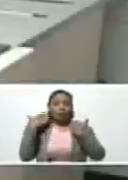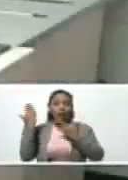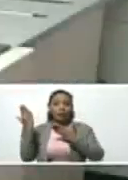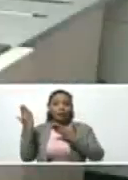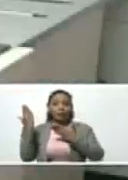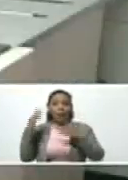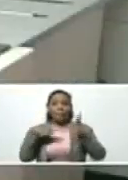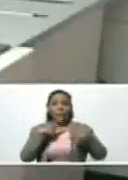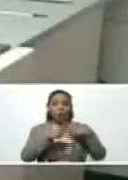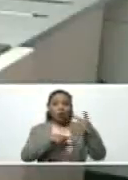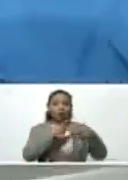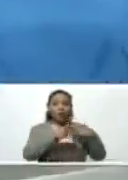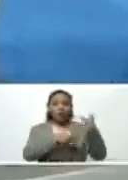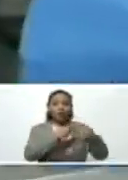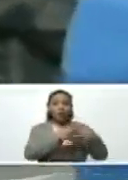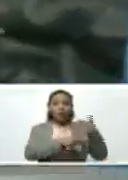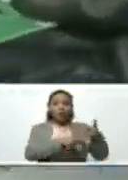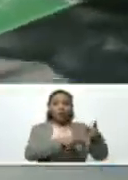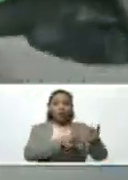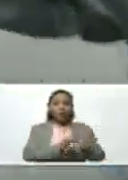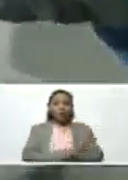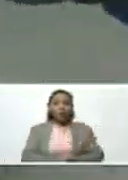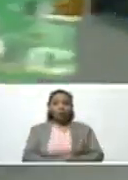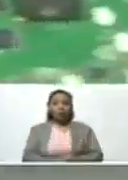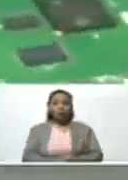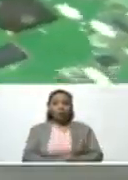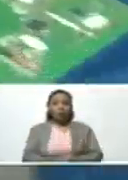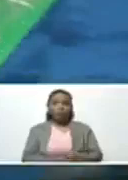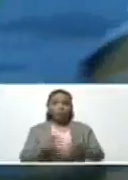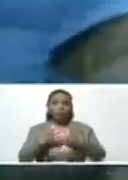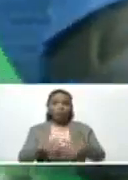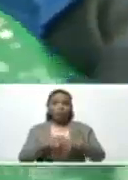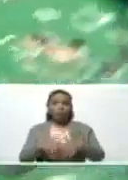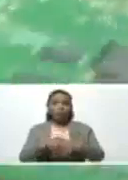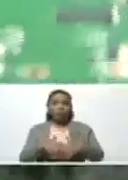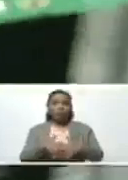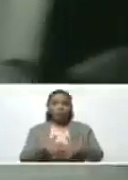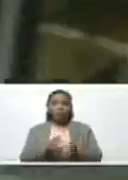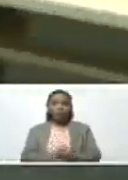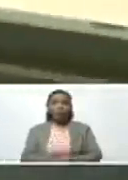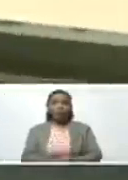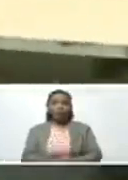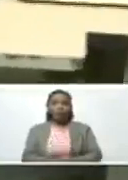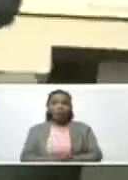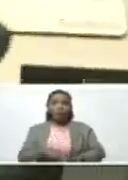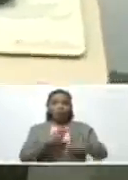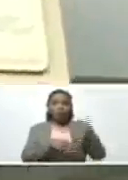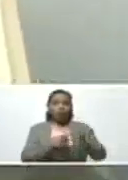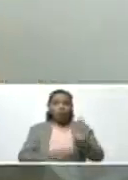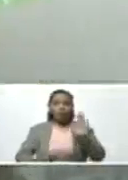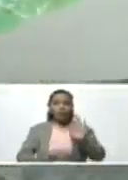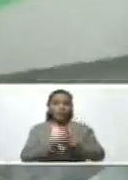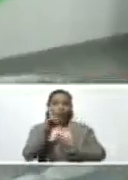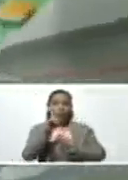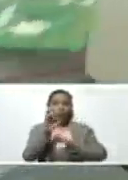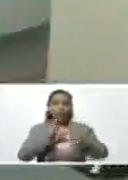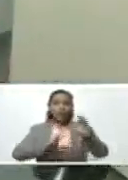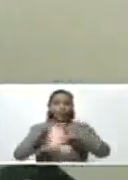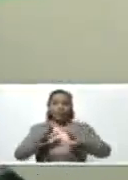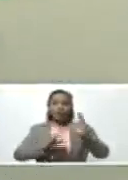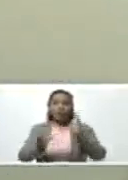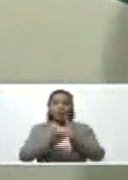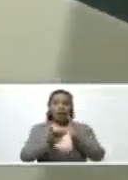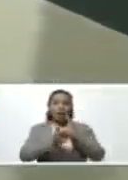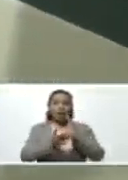proceso productivo industrial y este proceso productivo de desarrollo científico y